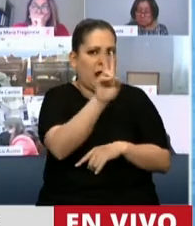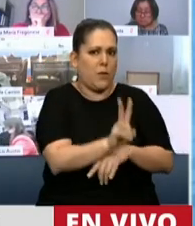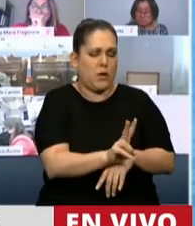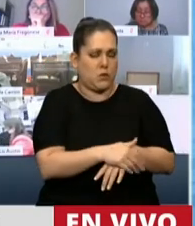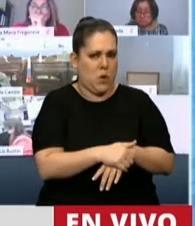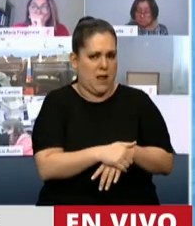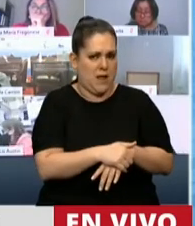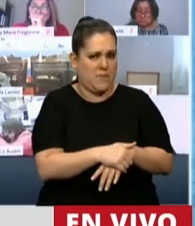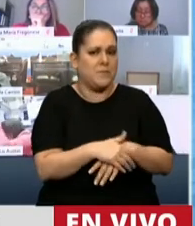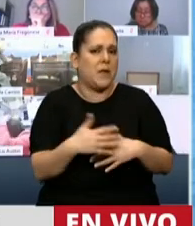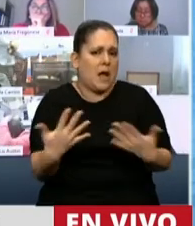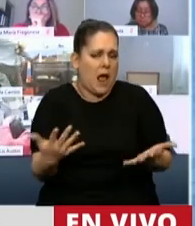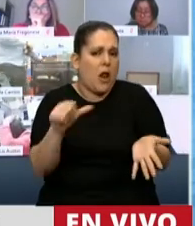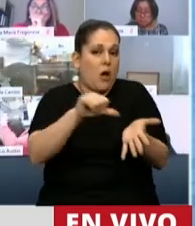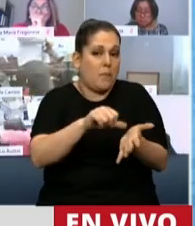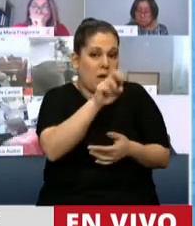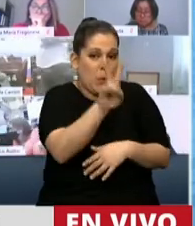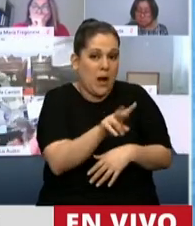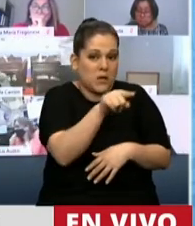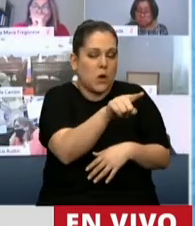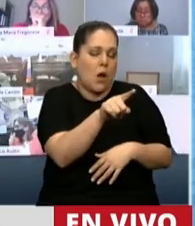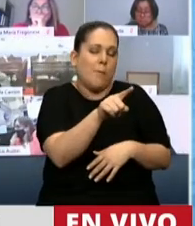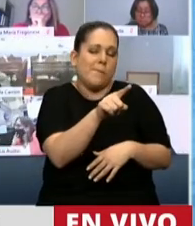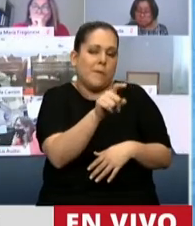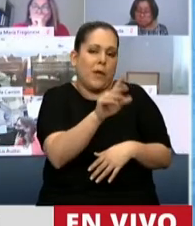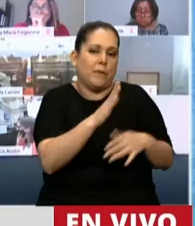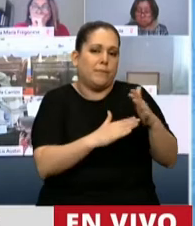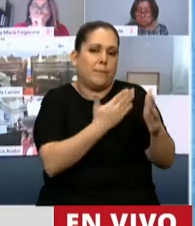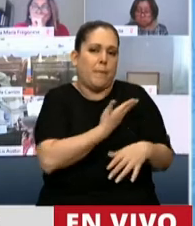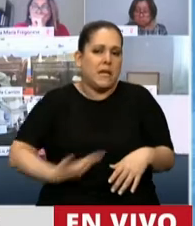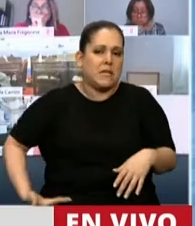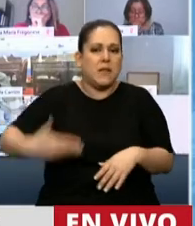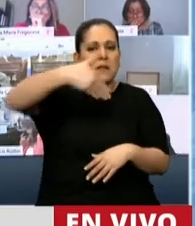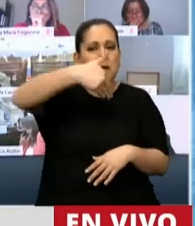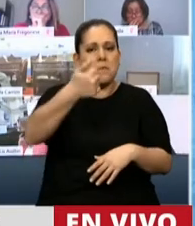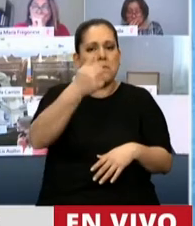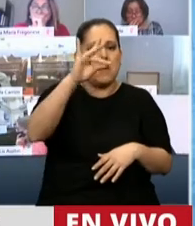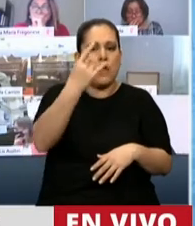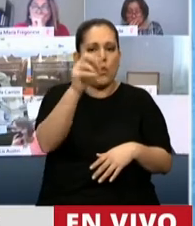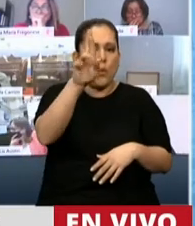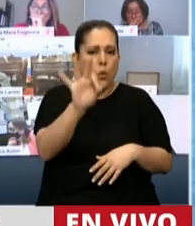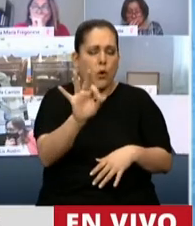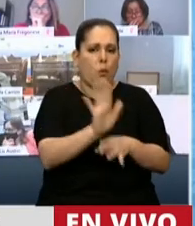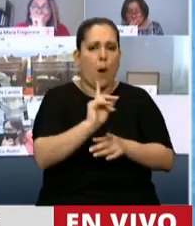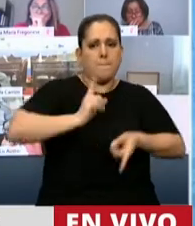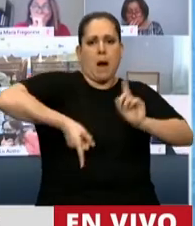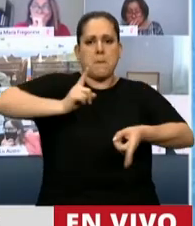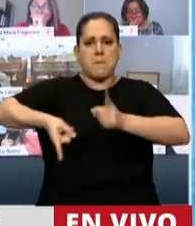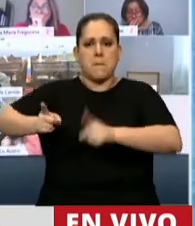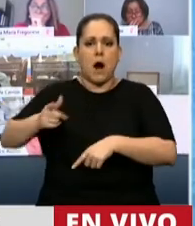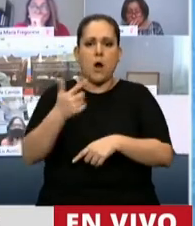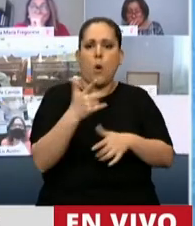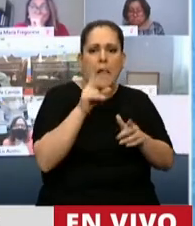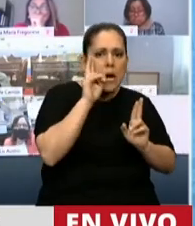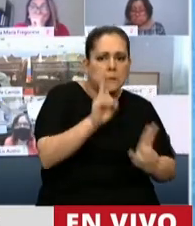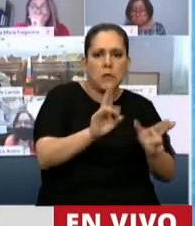en ese país el gobierno de Maduro es un gobierno autoritario, donde no se respetan las libertades democráticas.